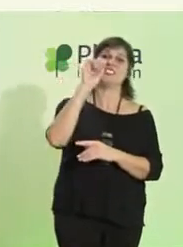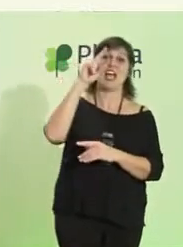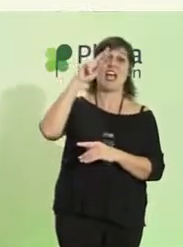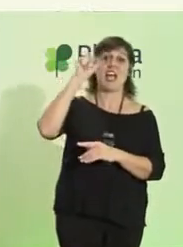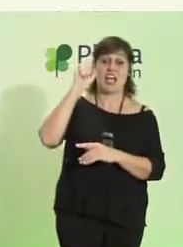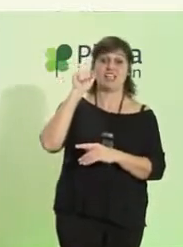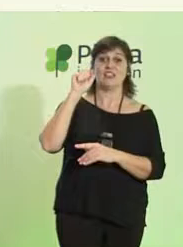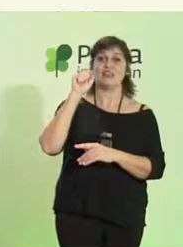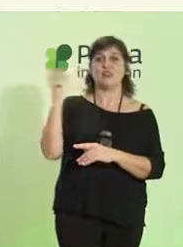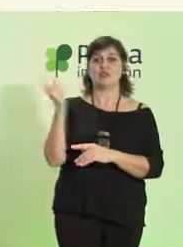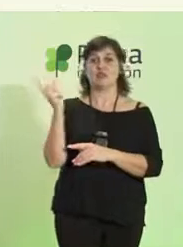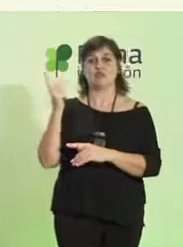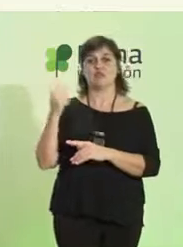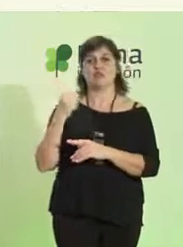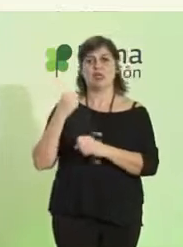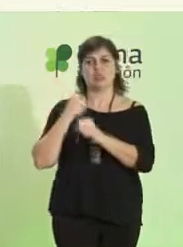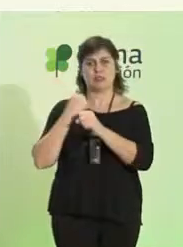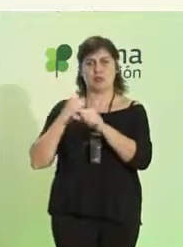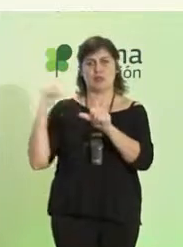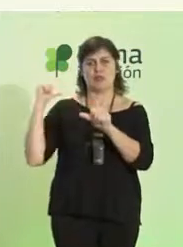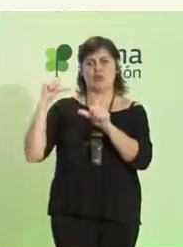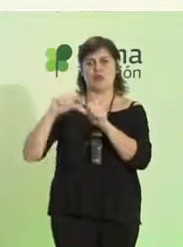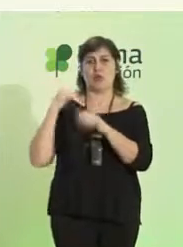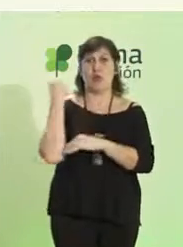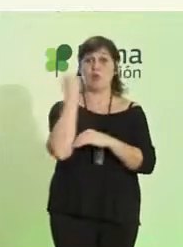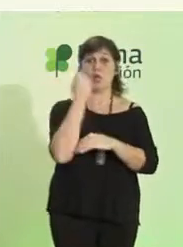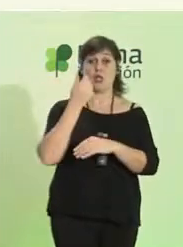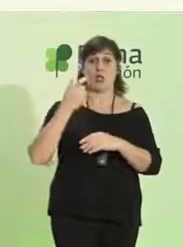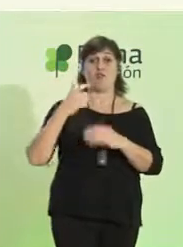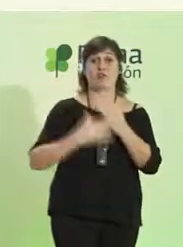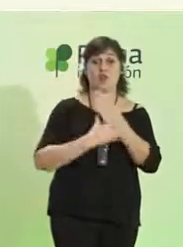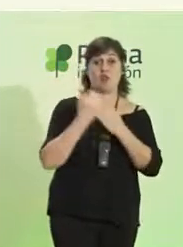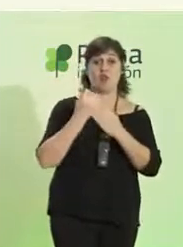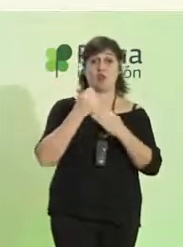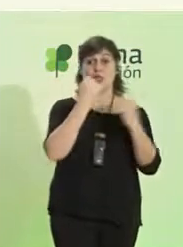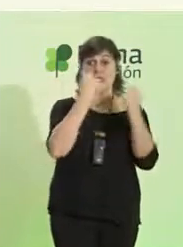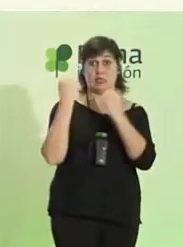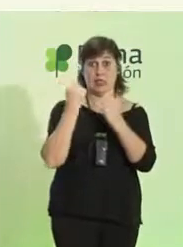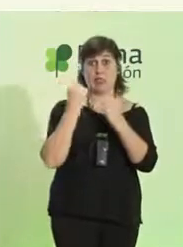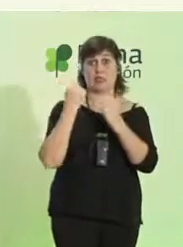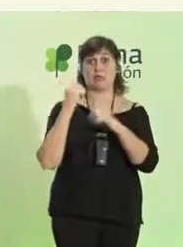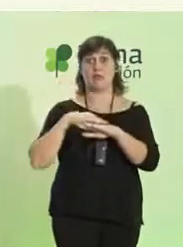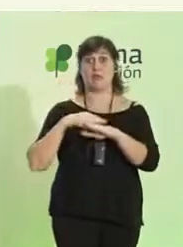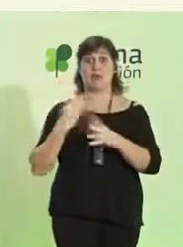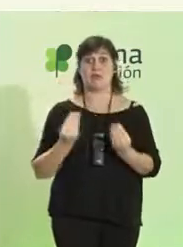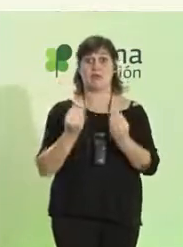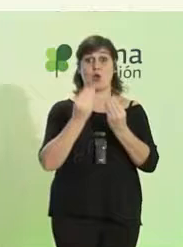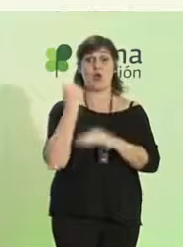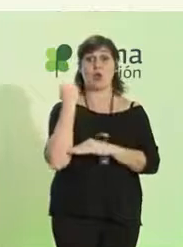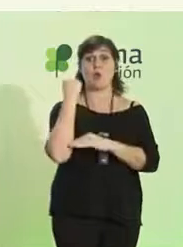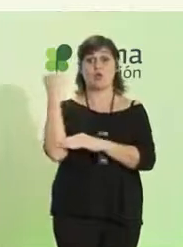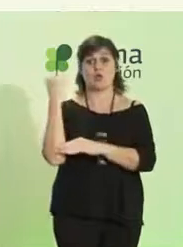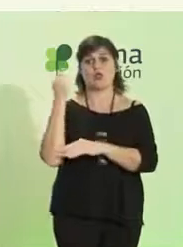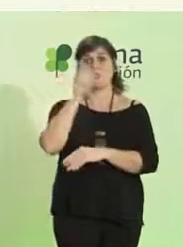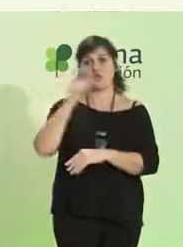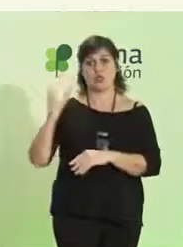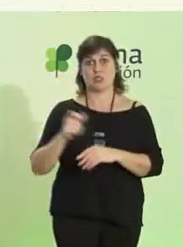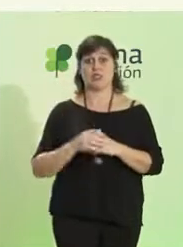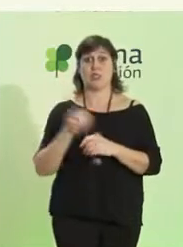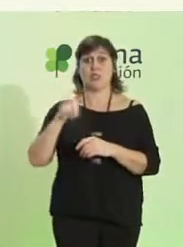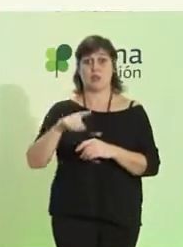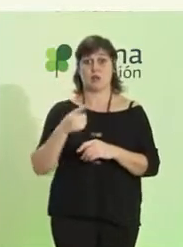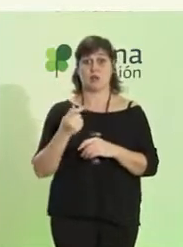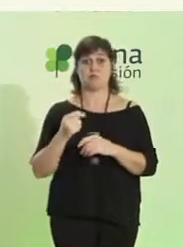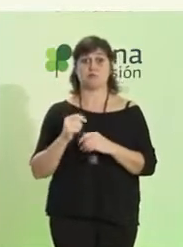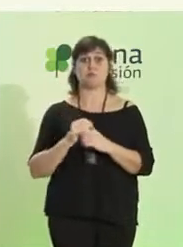y apoyando a algunas de nuestras federaciones y sus entidades para mejorar los apoyos a las personas. Y, sobre